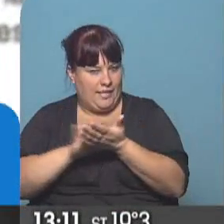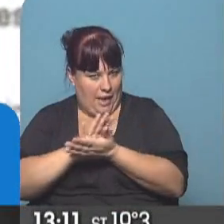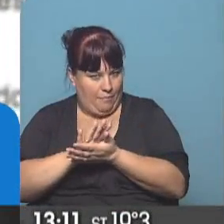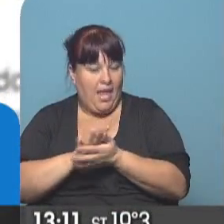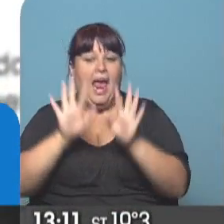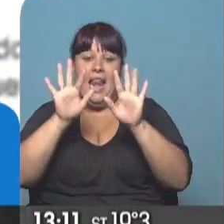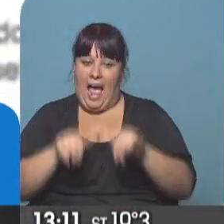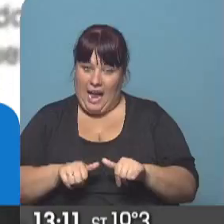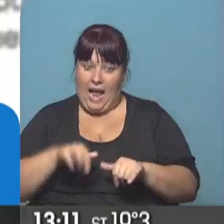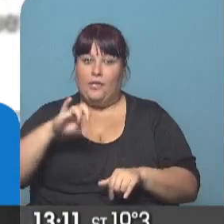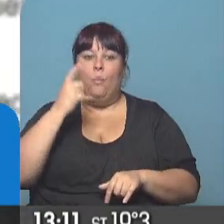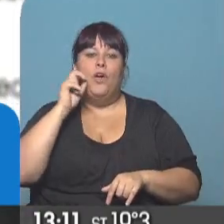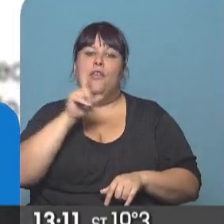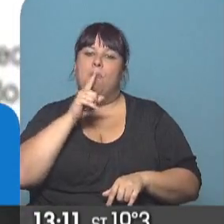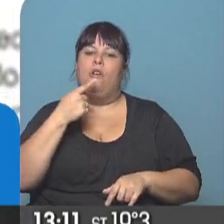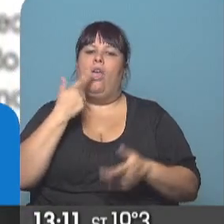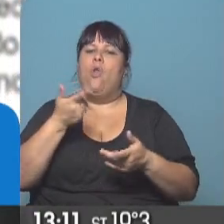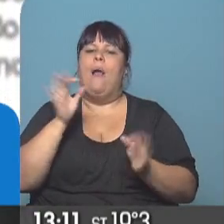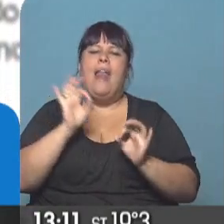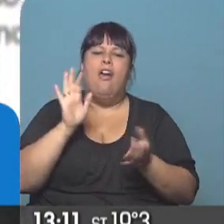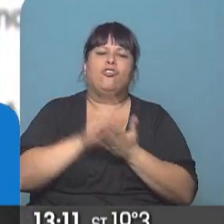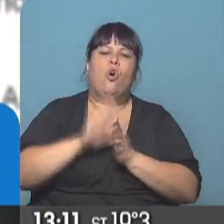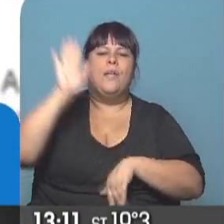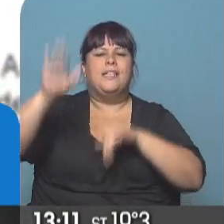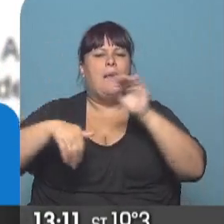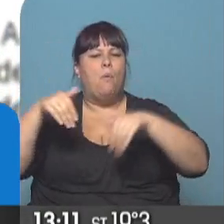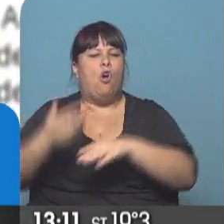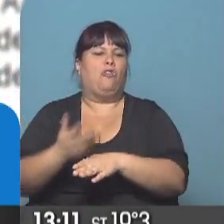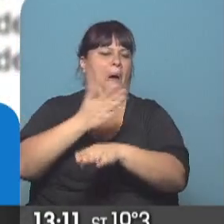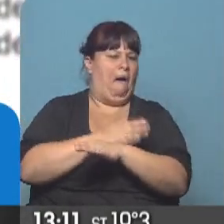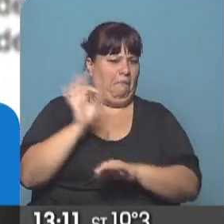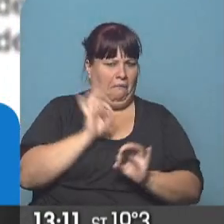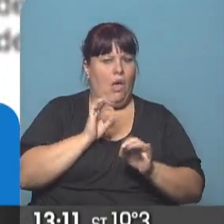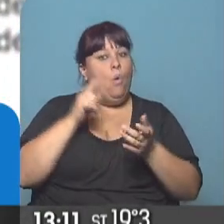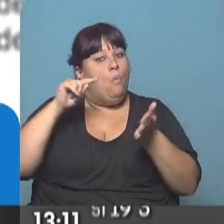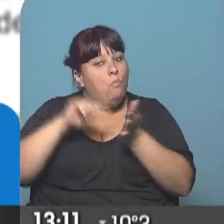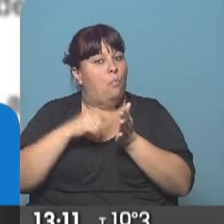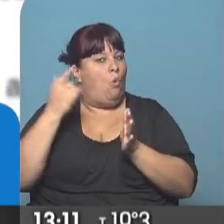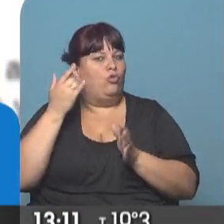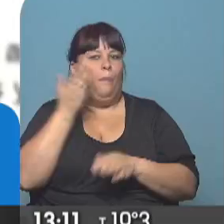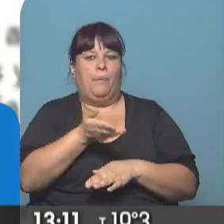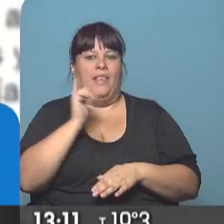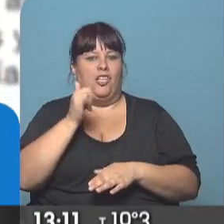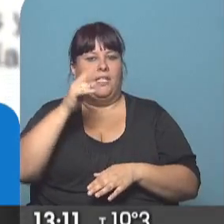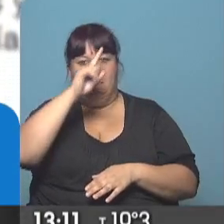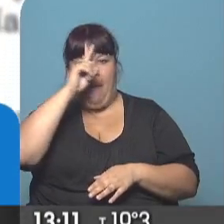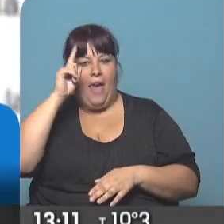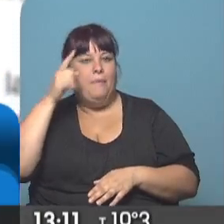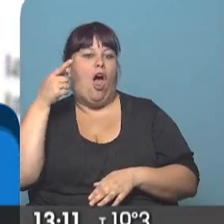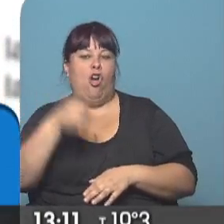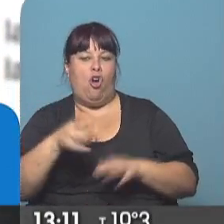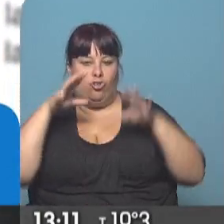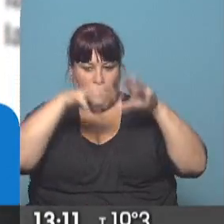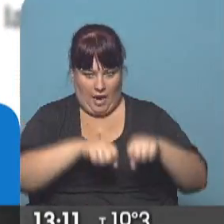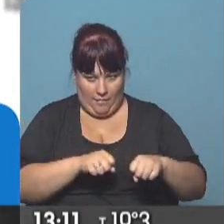En la carta, Puigdemont evita cualquier mención a convocar a elecciones anticipadas, una de las condiciones exigidas por Madrid para evitar la